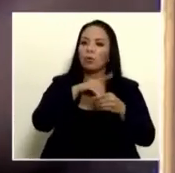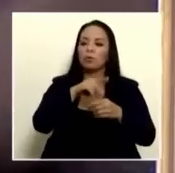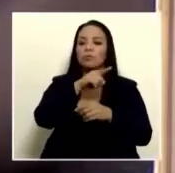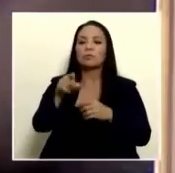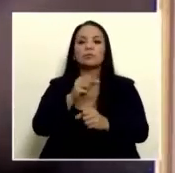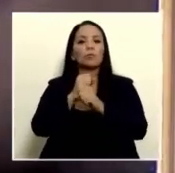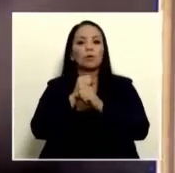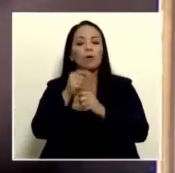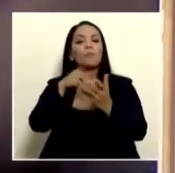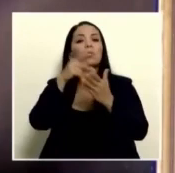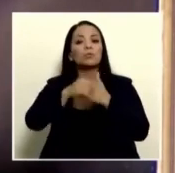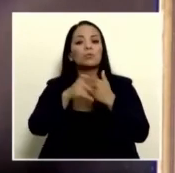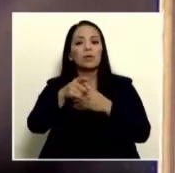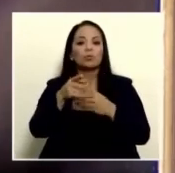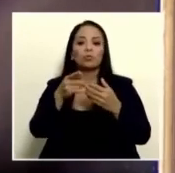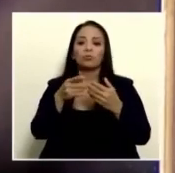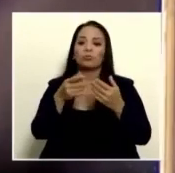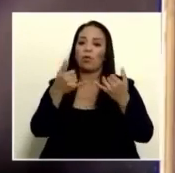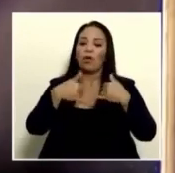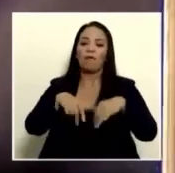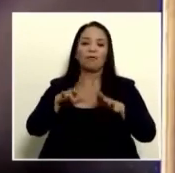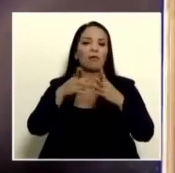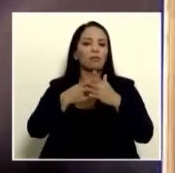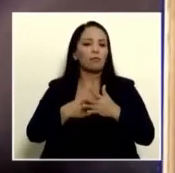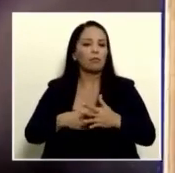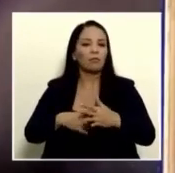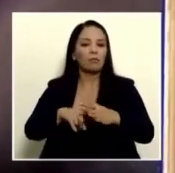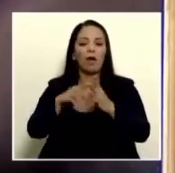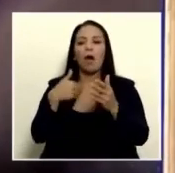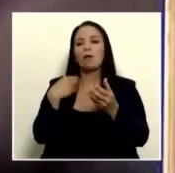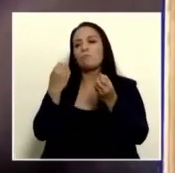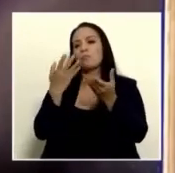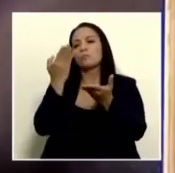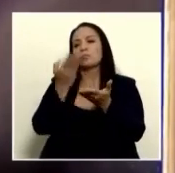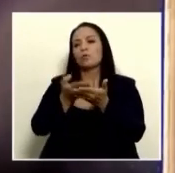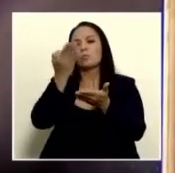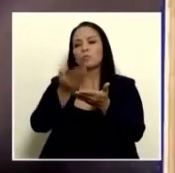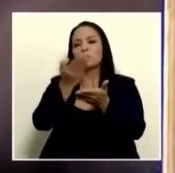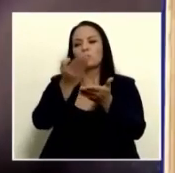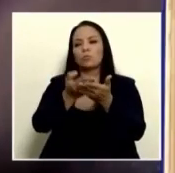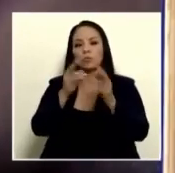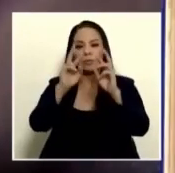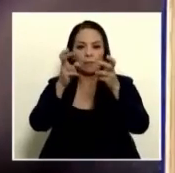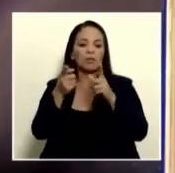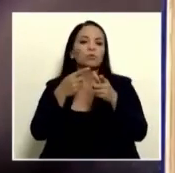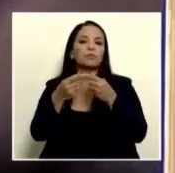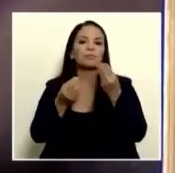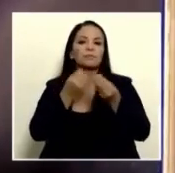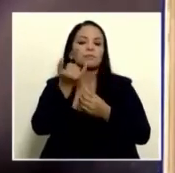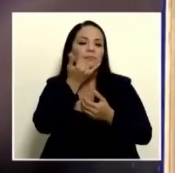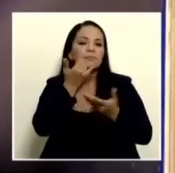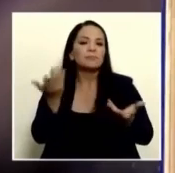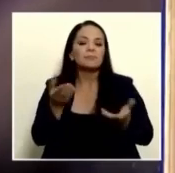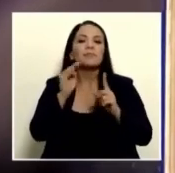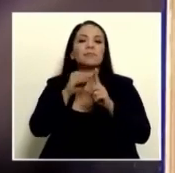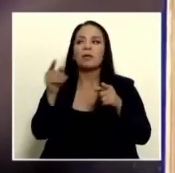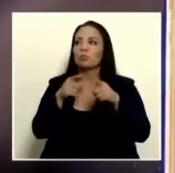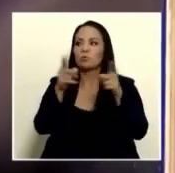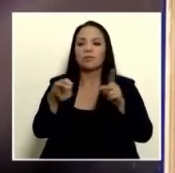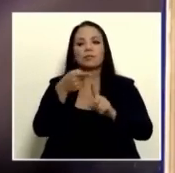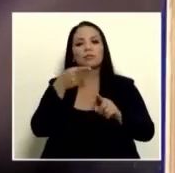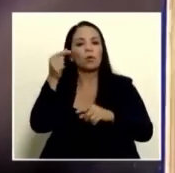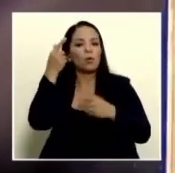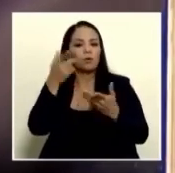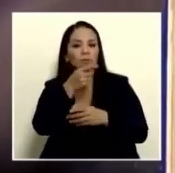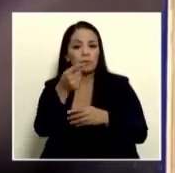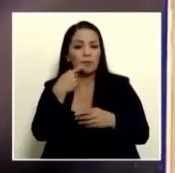asegurado que este proyecto está verde hay muchas mociones con respecto a este tema que va a pasar cual es el mensaje de ustedes de parte del gobierno que habían